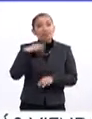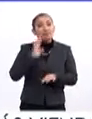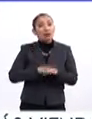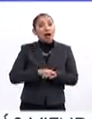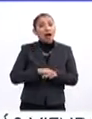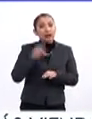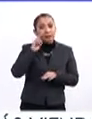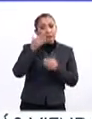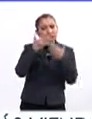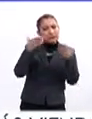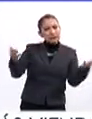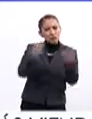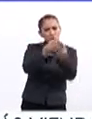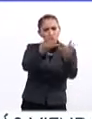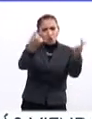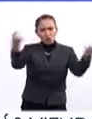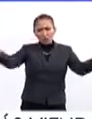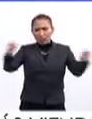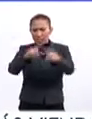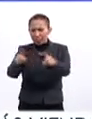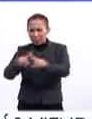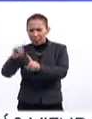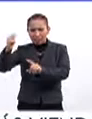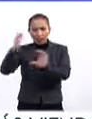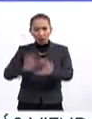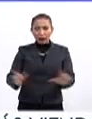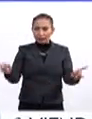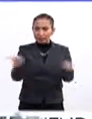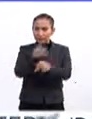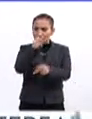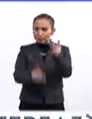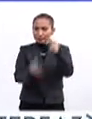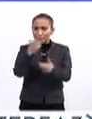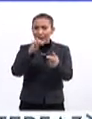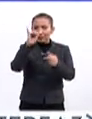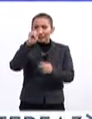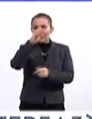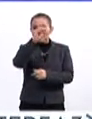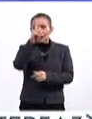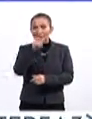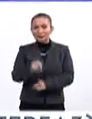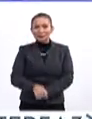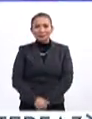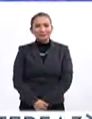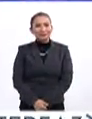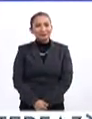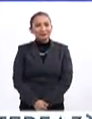más cuando se abren todos estos océanos de nuevas tecnologías. Vamos a una breve pausa, regresamos, esto es Interfaz.